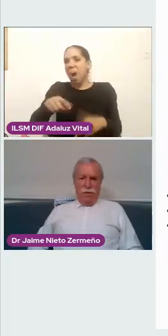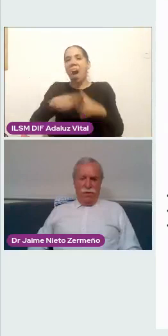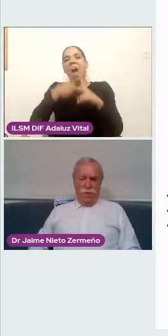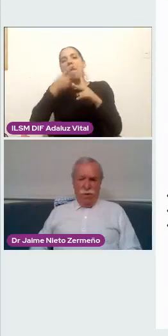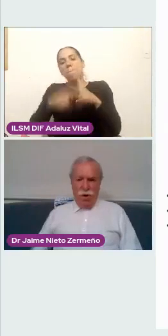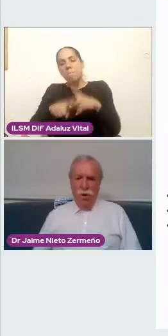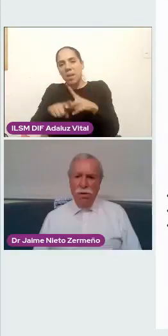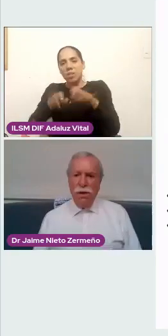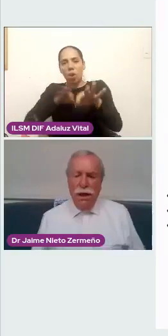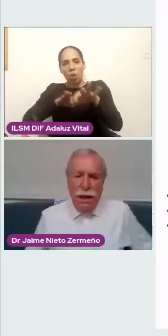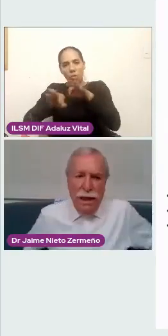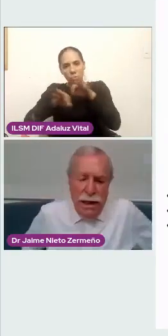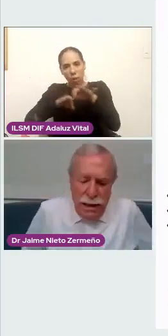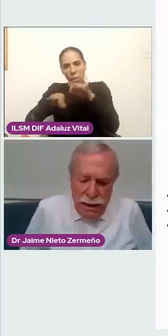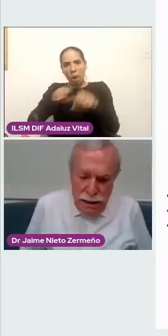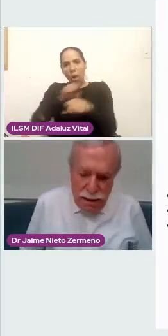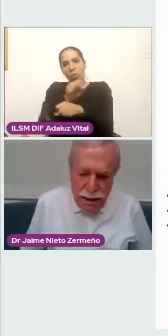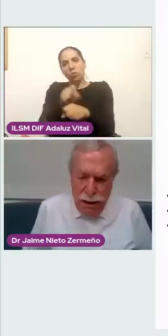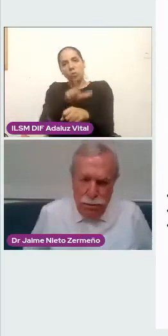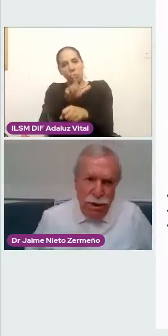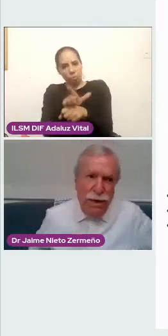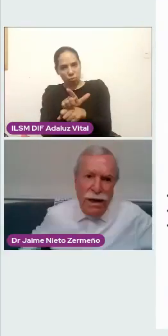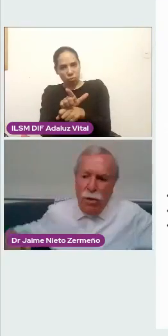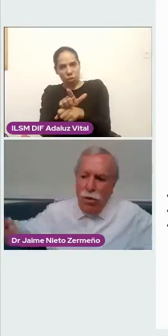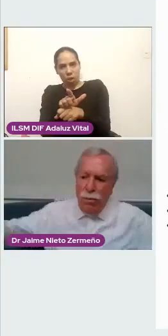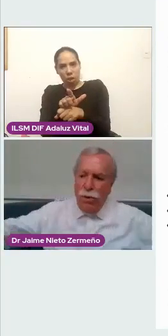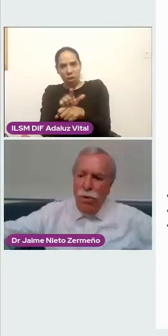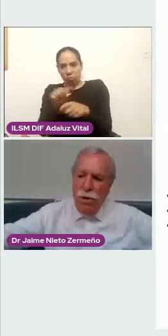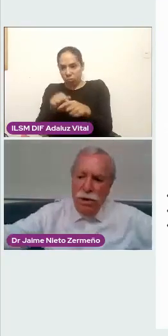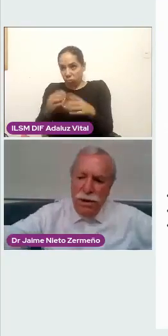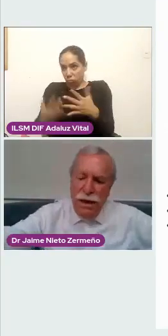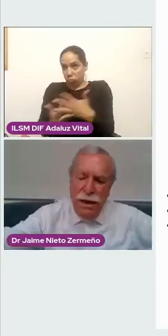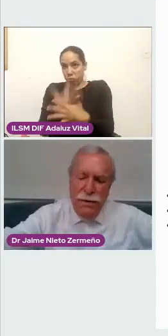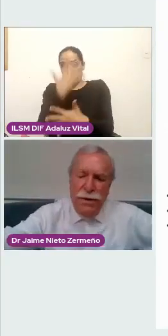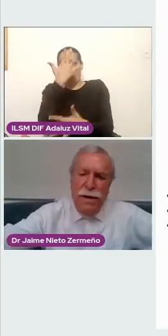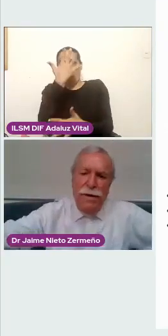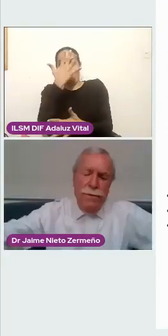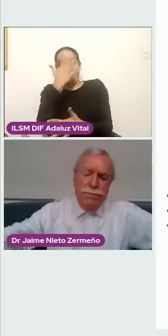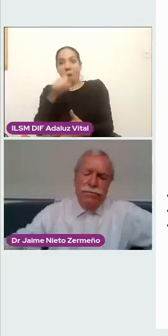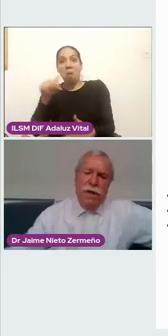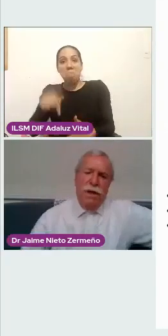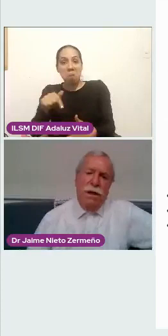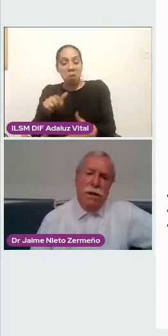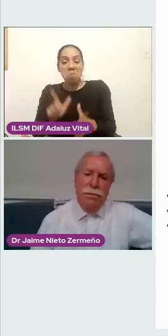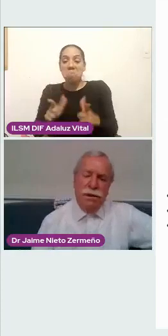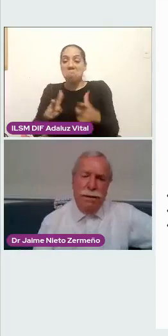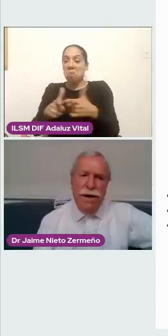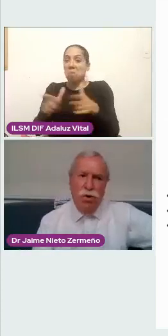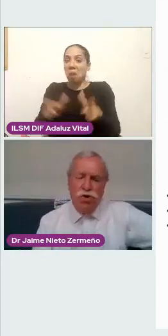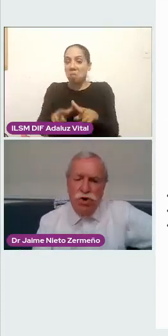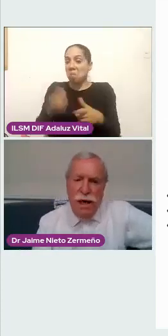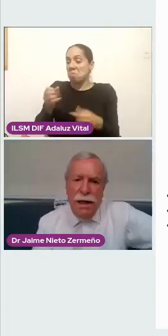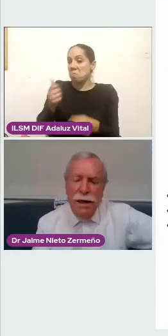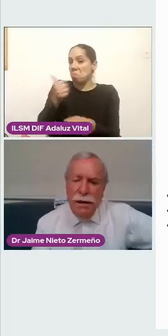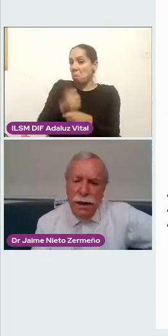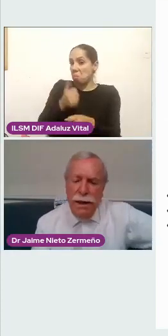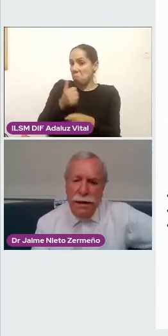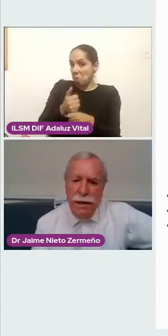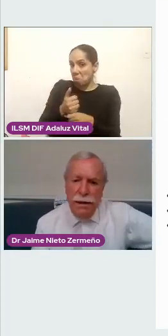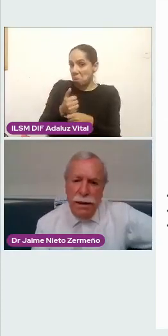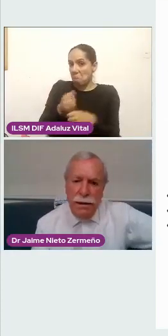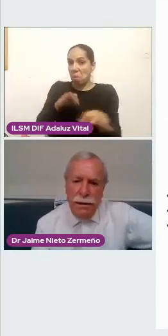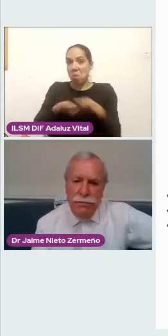donde surgió el primer grupo de trabajo social